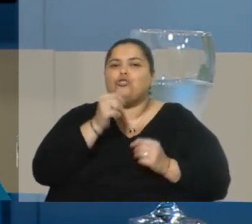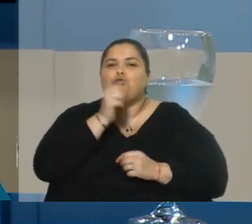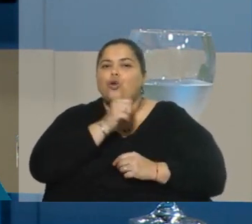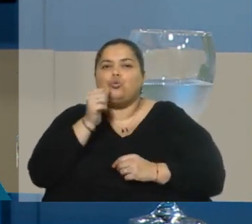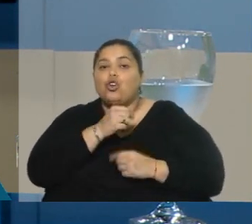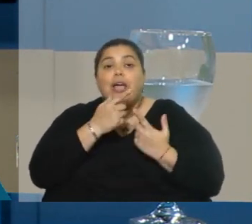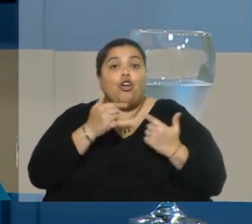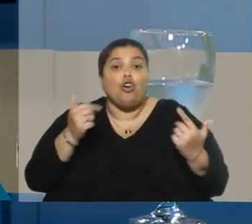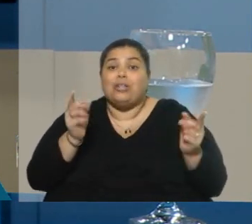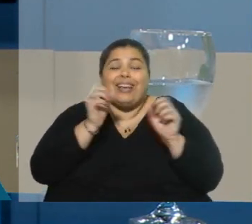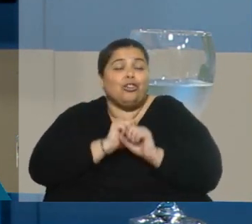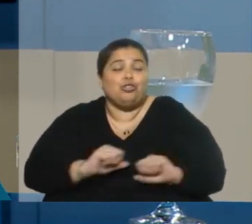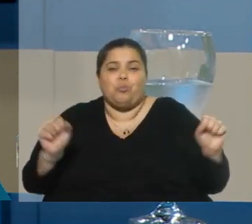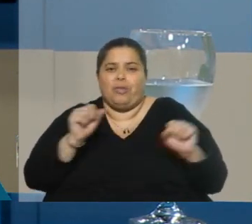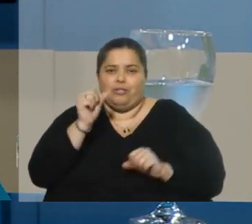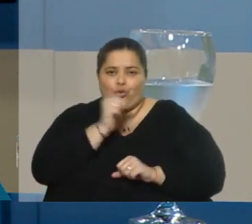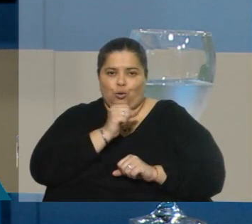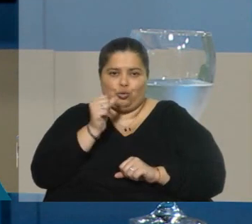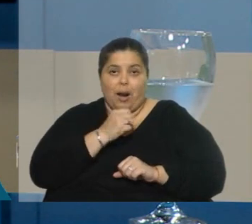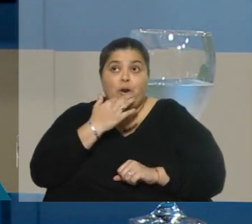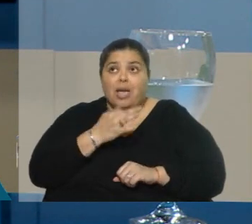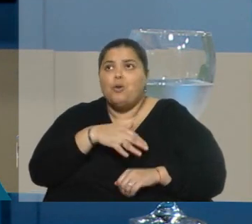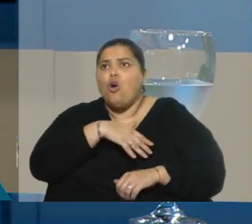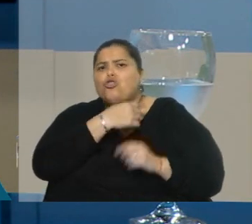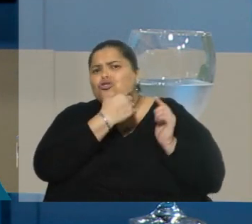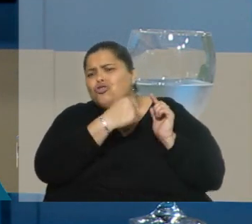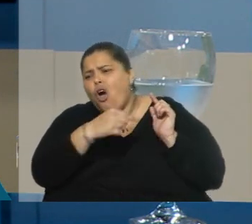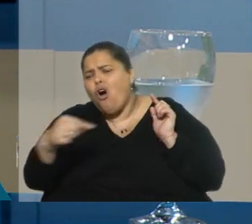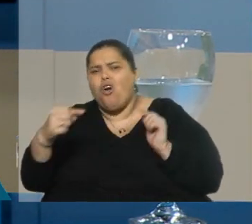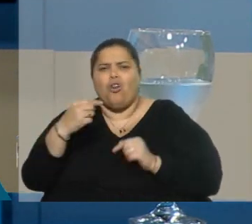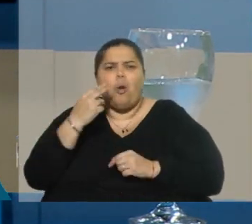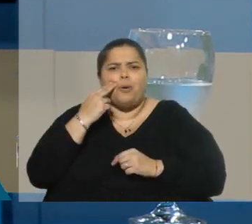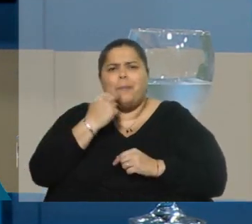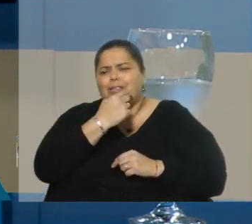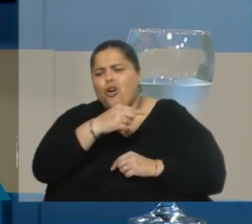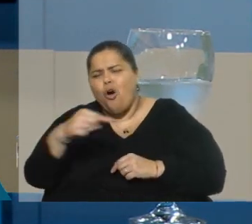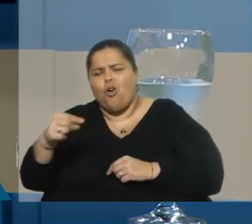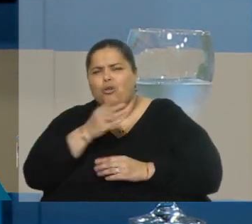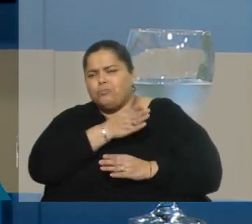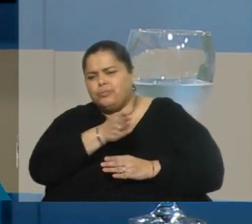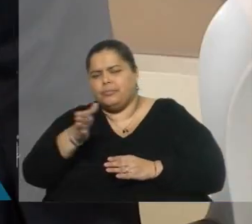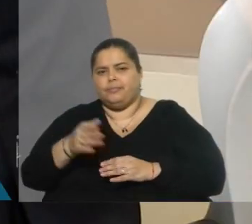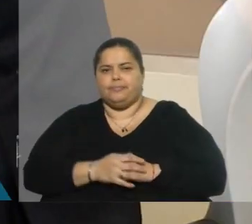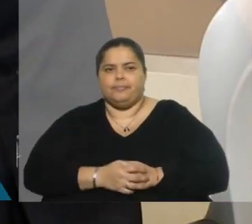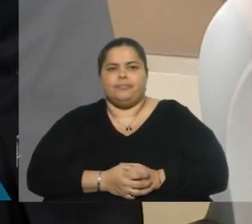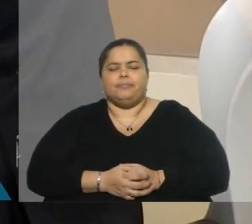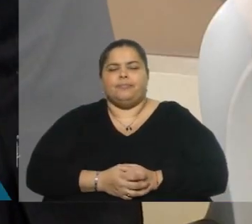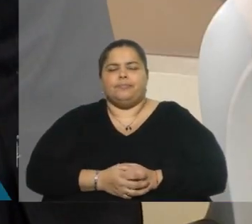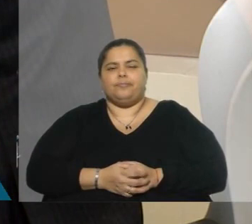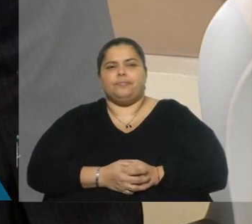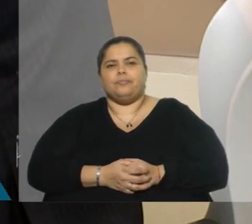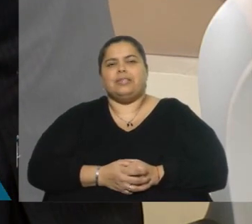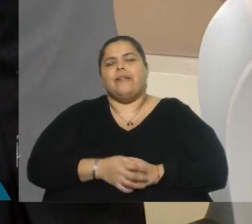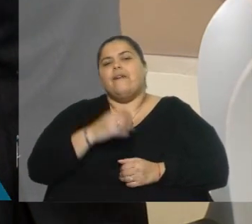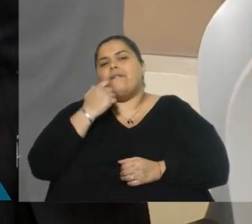que no pueden resolver, que es toda la casuística y todas las situaciones que pueden llegar a acontecer. Ahora me quedan unos minutos de entrevista y